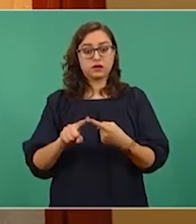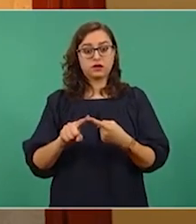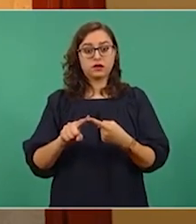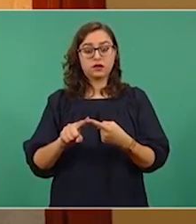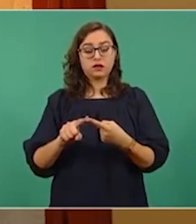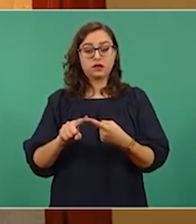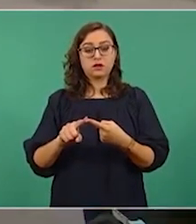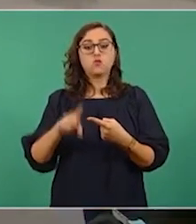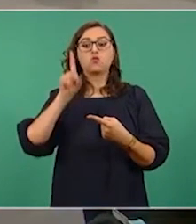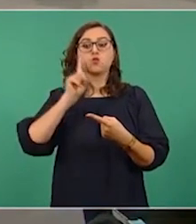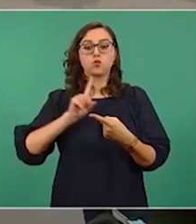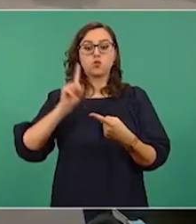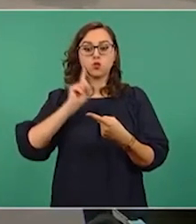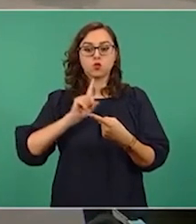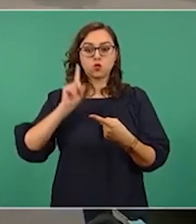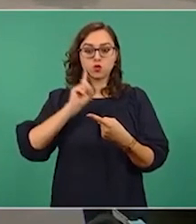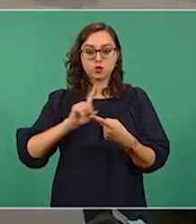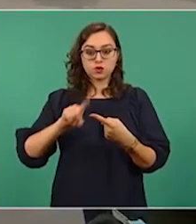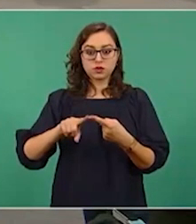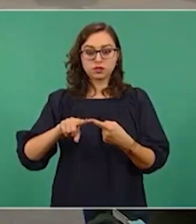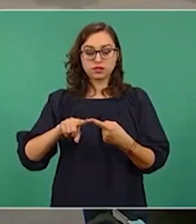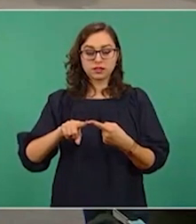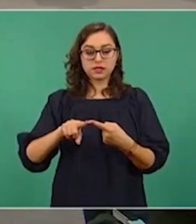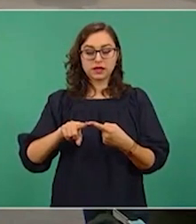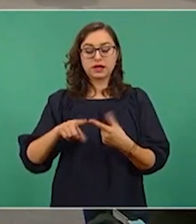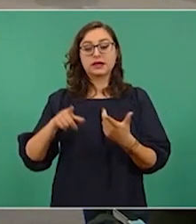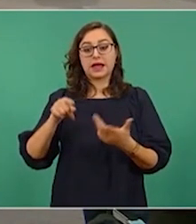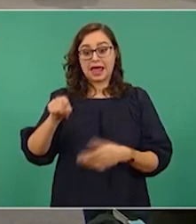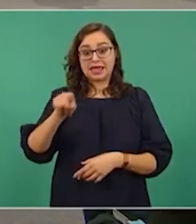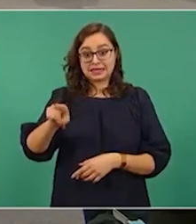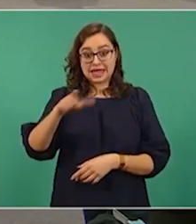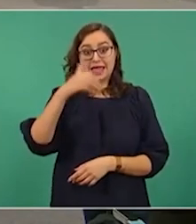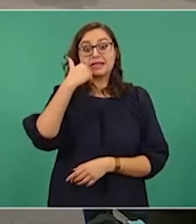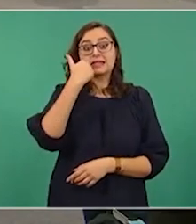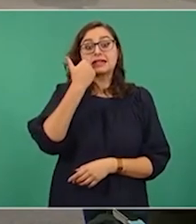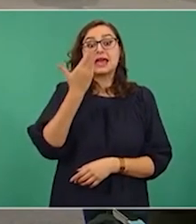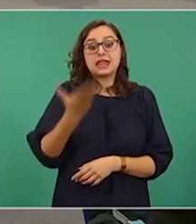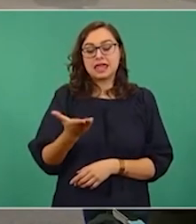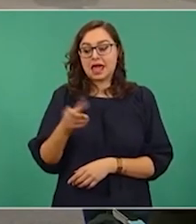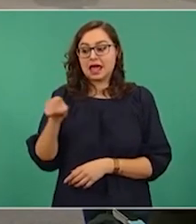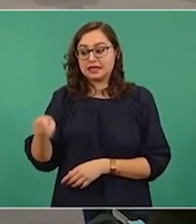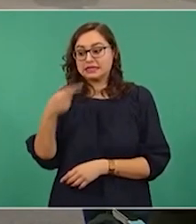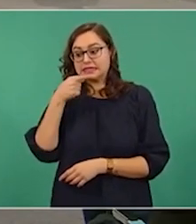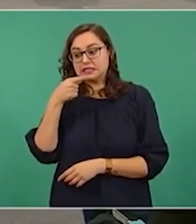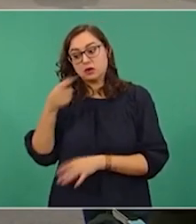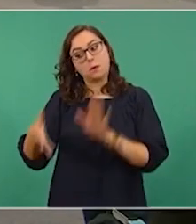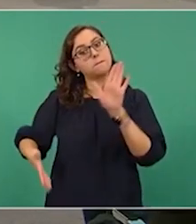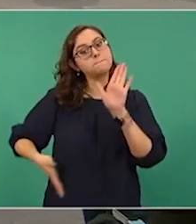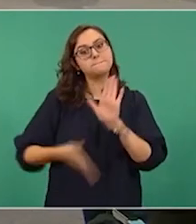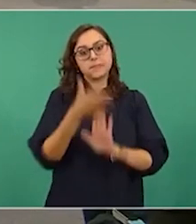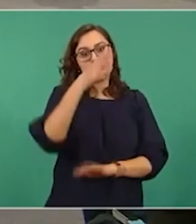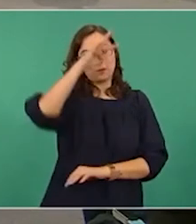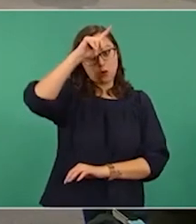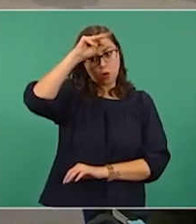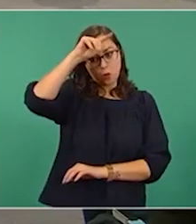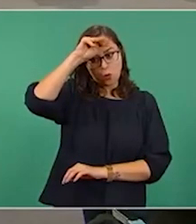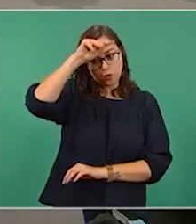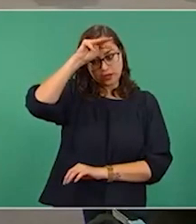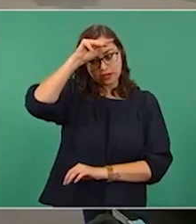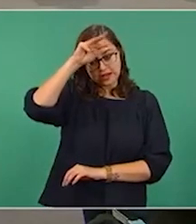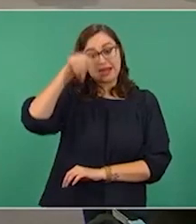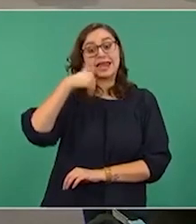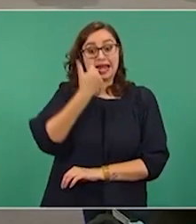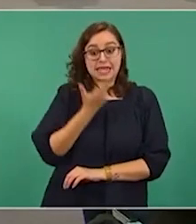mujer que intentó trasladar de Oaxaca a la ciudad de Monterrey a los menores y ella ya fue